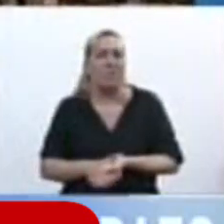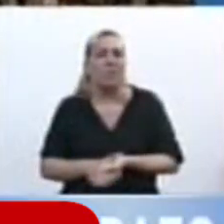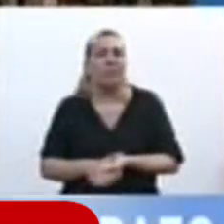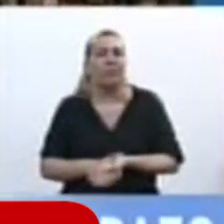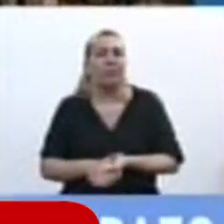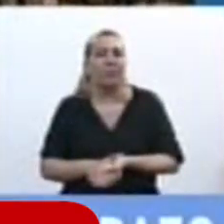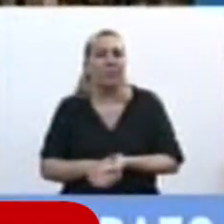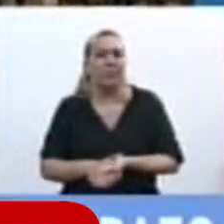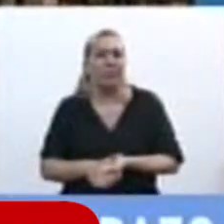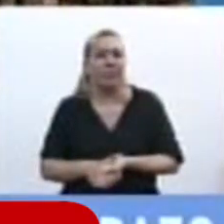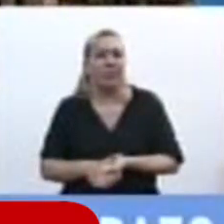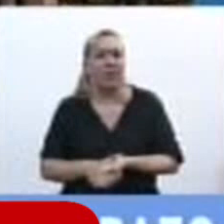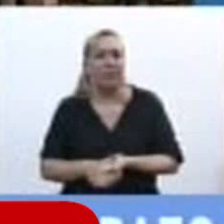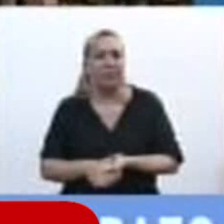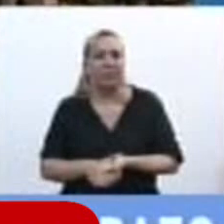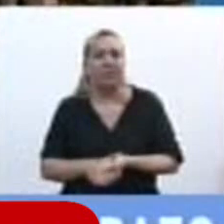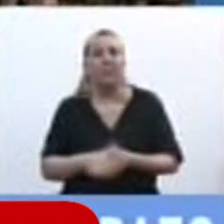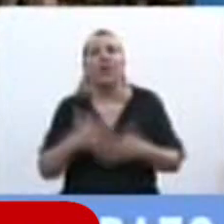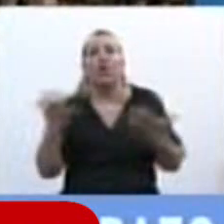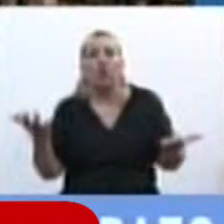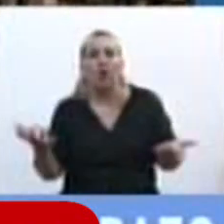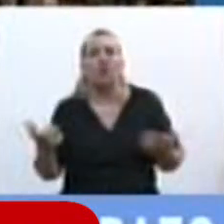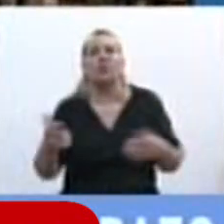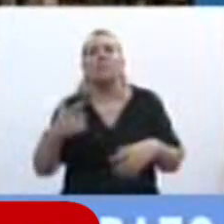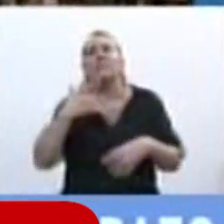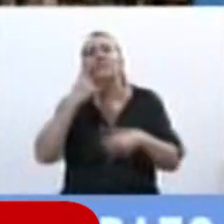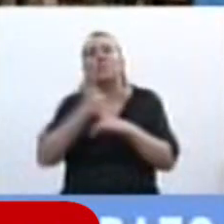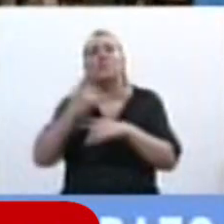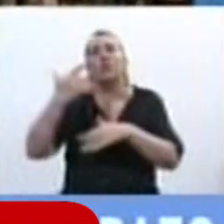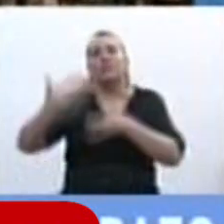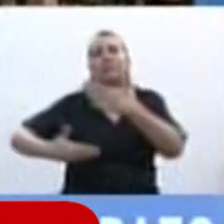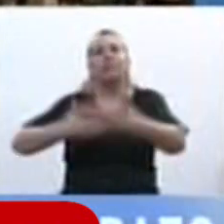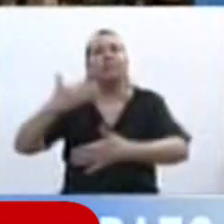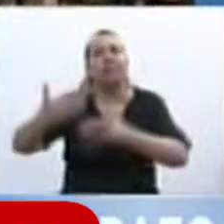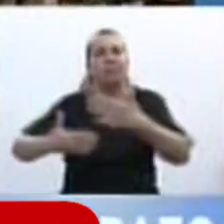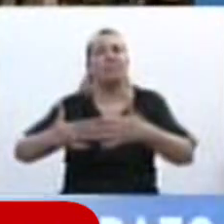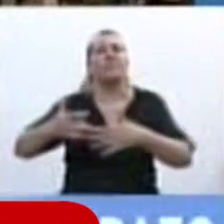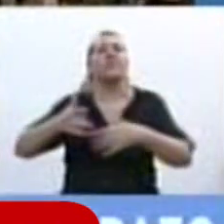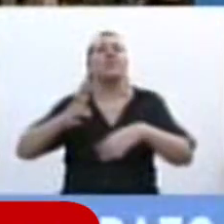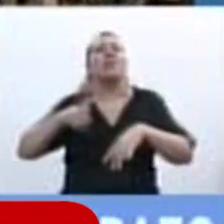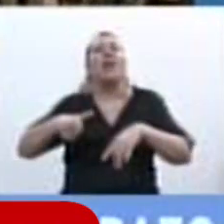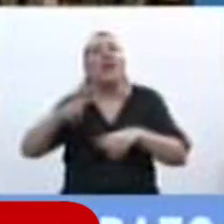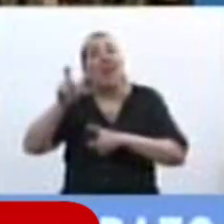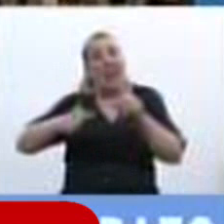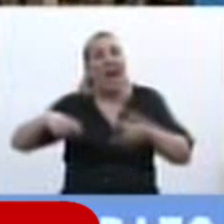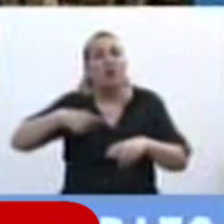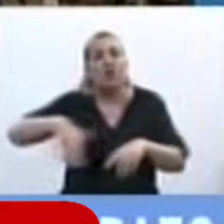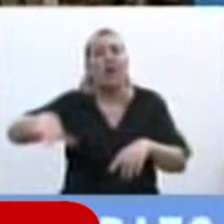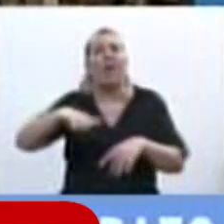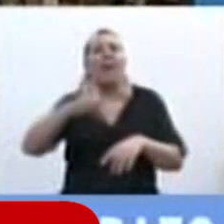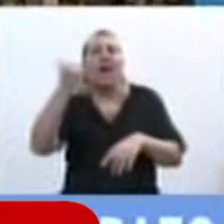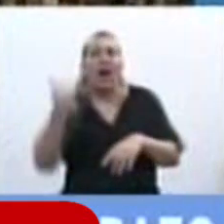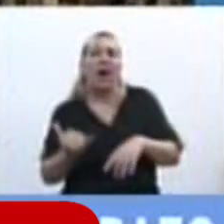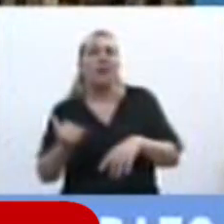Entonces, cada tiempo, cada siglos o medio siglos, las sociedades se estremecen,